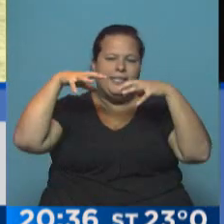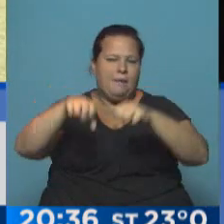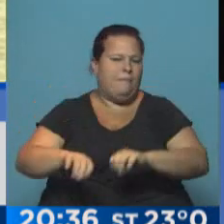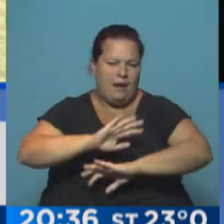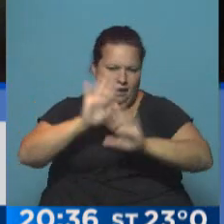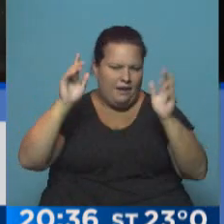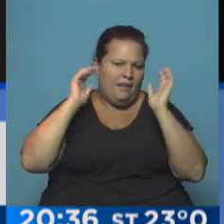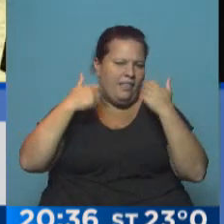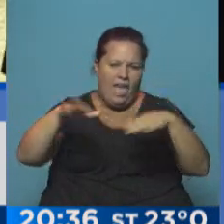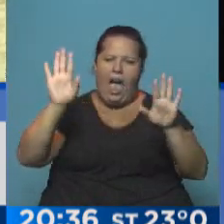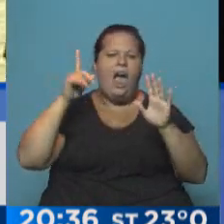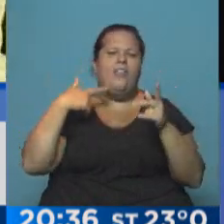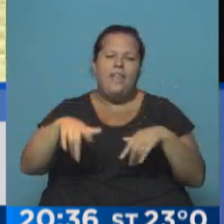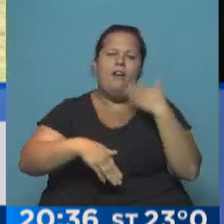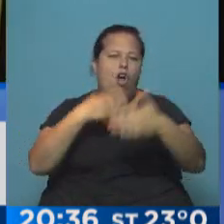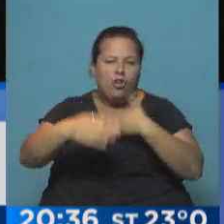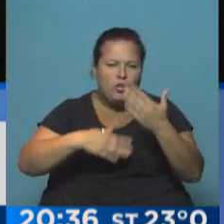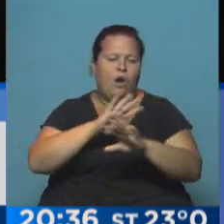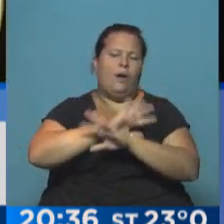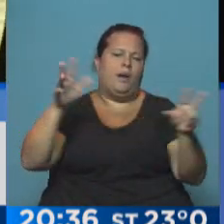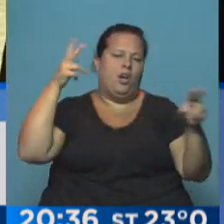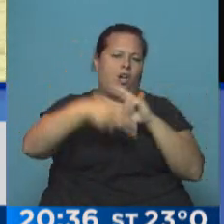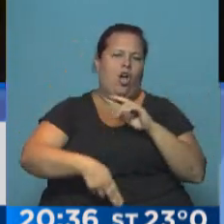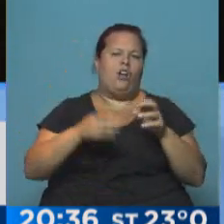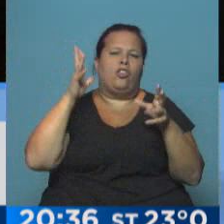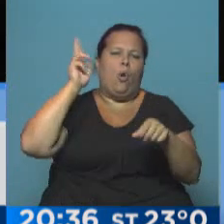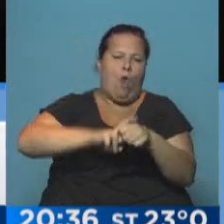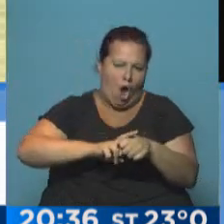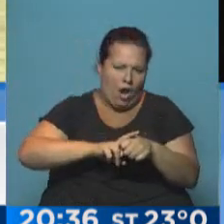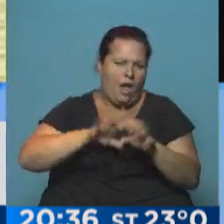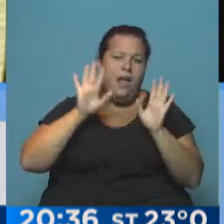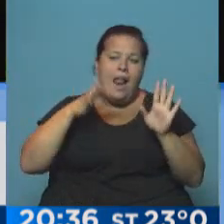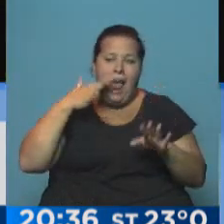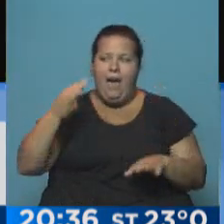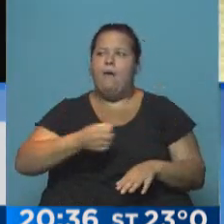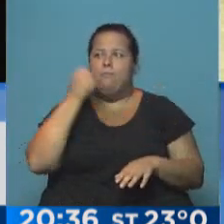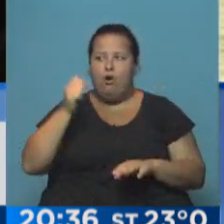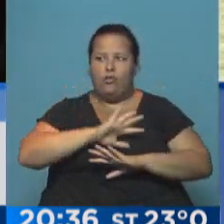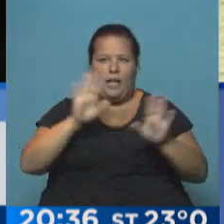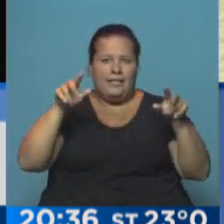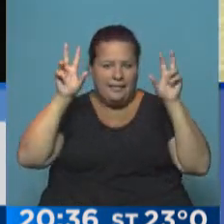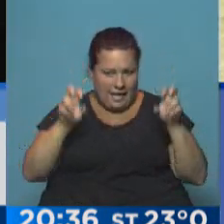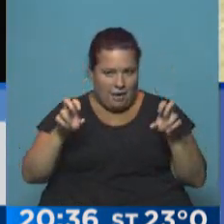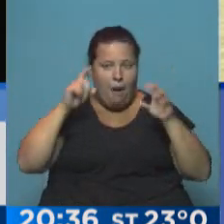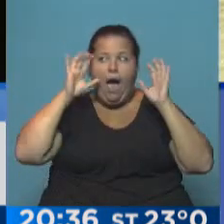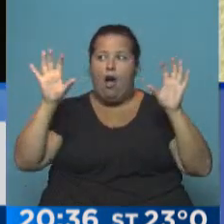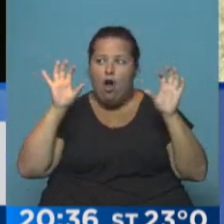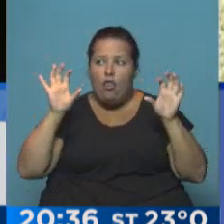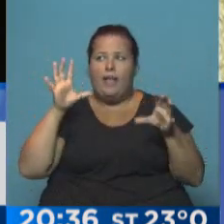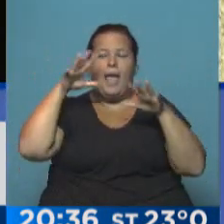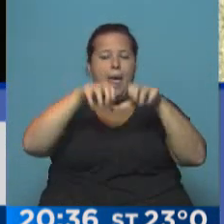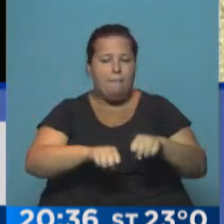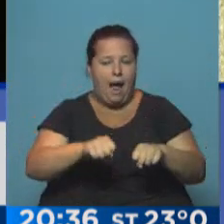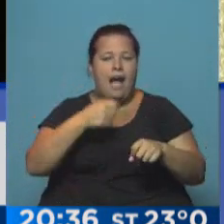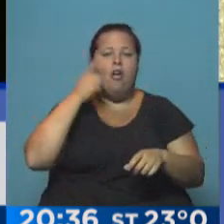y hay que llevar adelante el fin del bloqueo. Realmente contundente el tema este, recordemos que el embargo